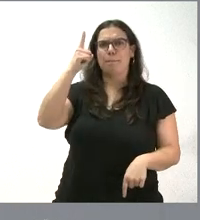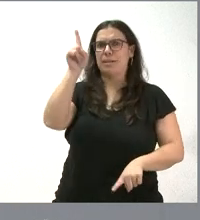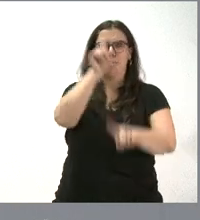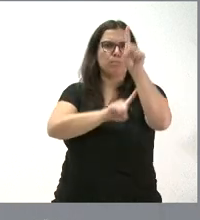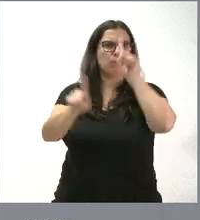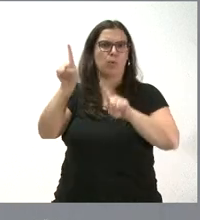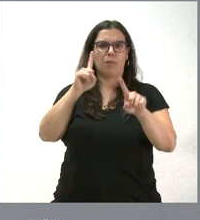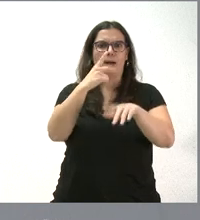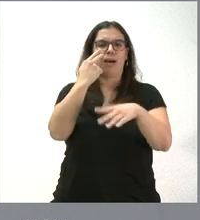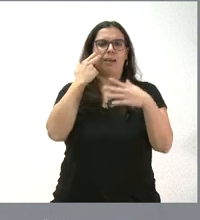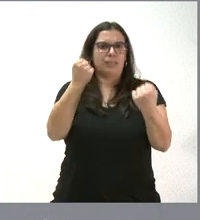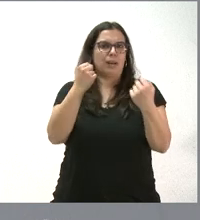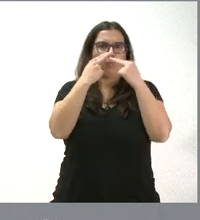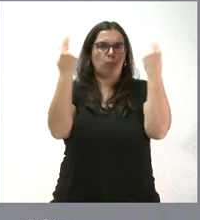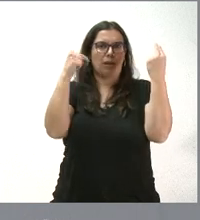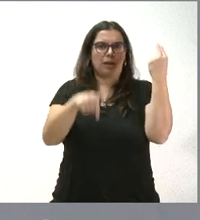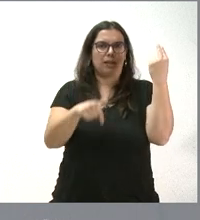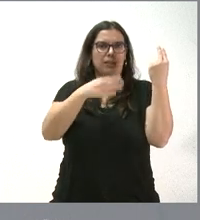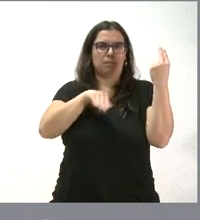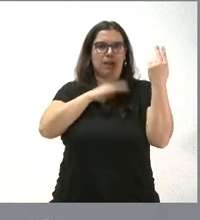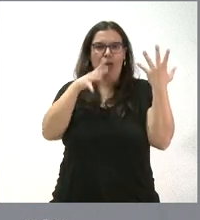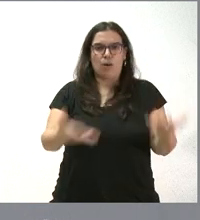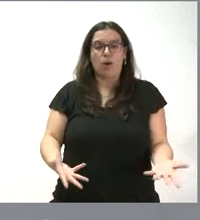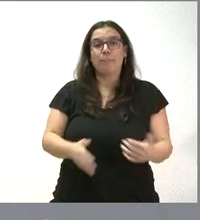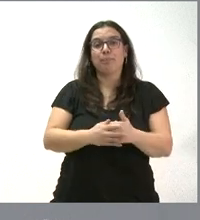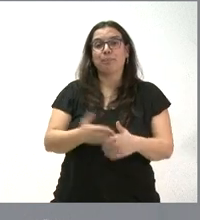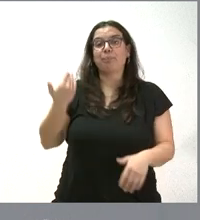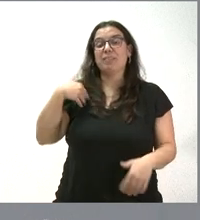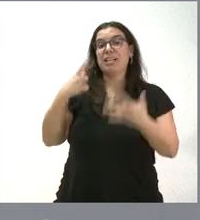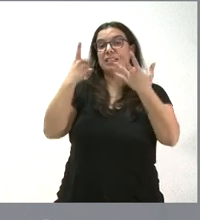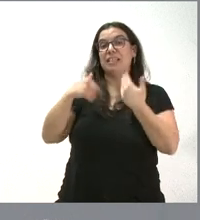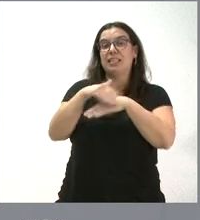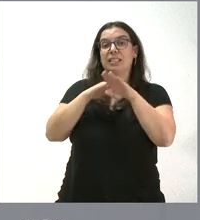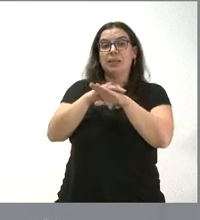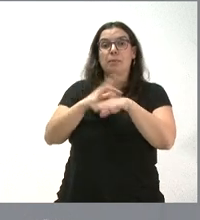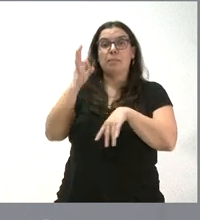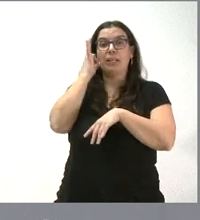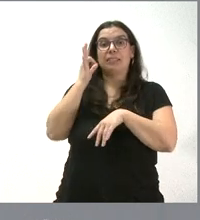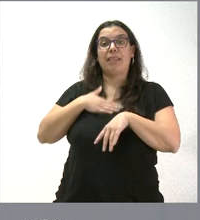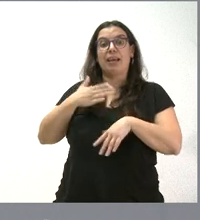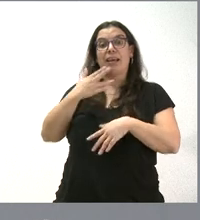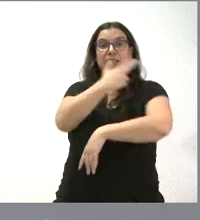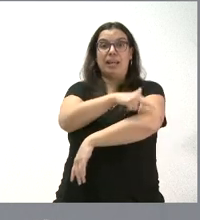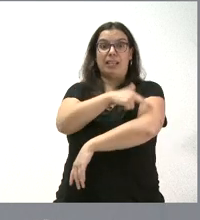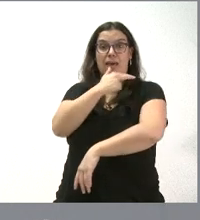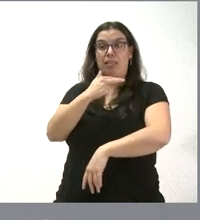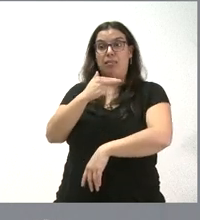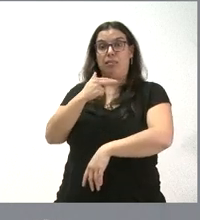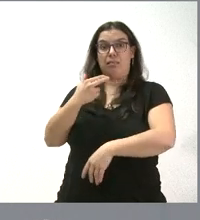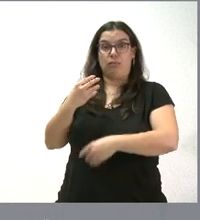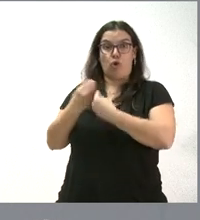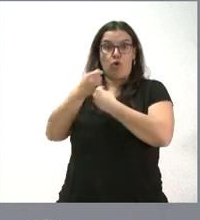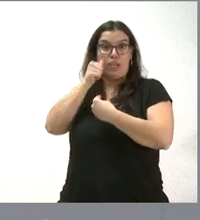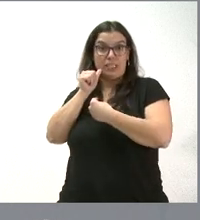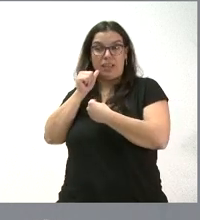española en este momento. Esta es la sexta ministra de Sanidad del actual presidente del Gobierno y esperemos que se